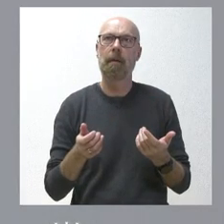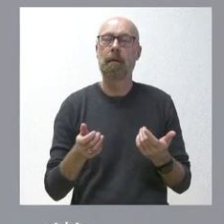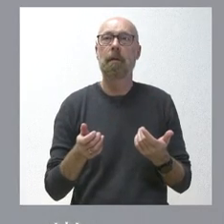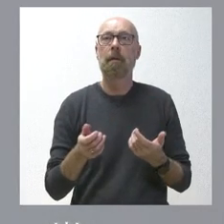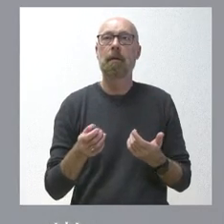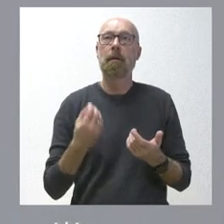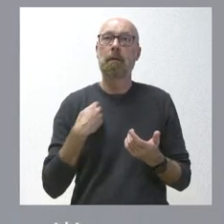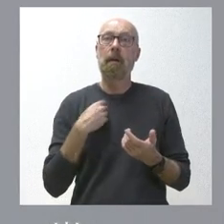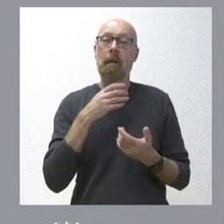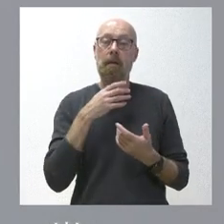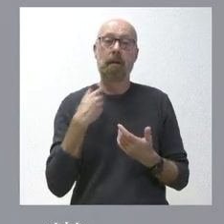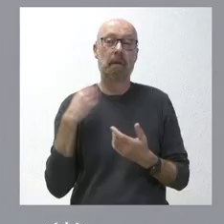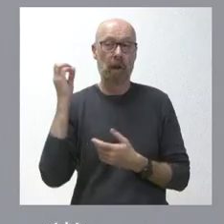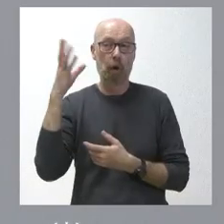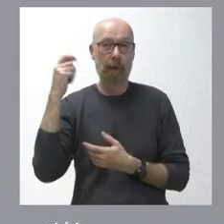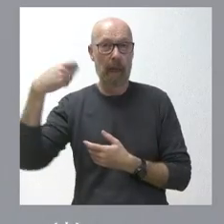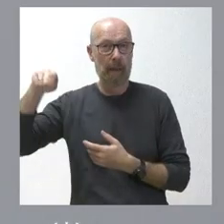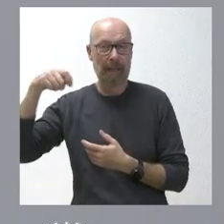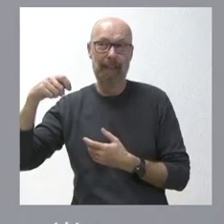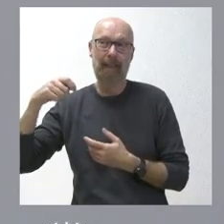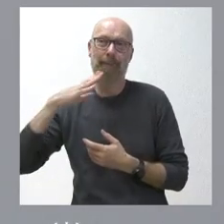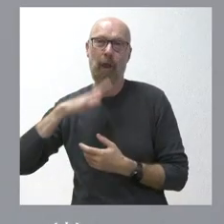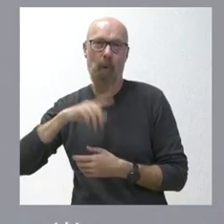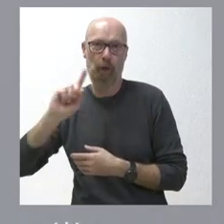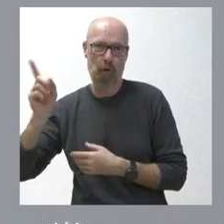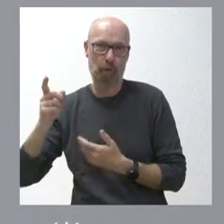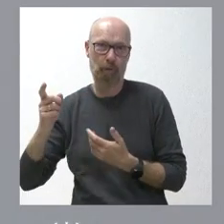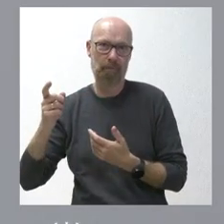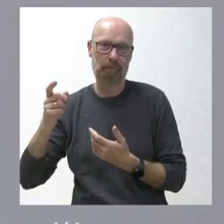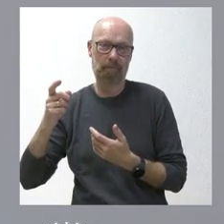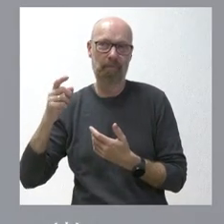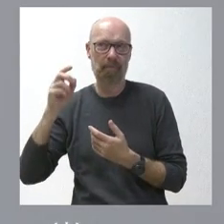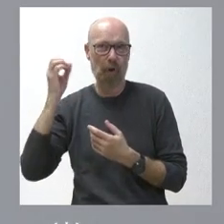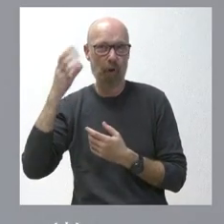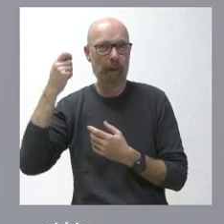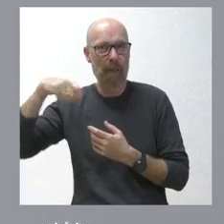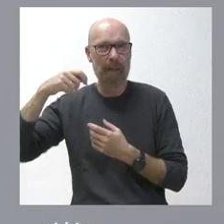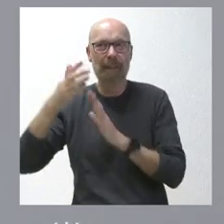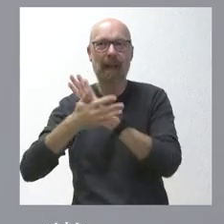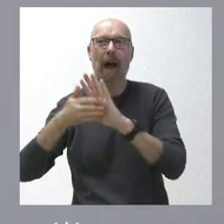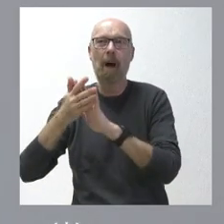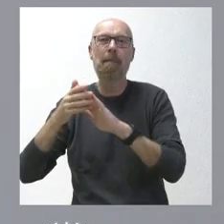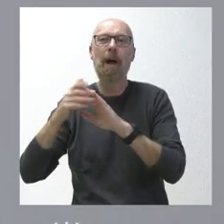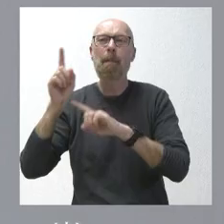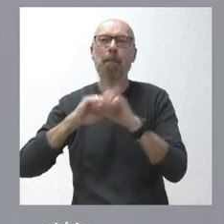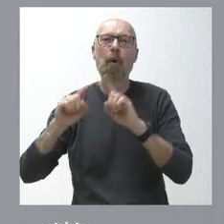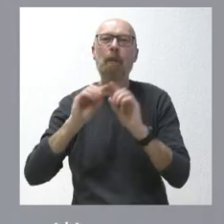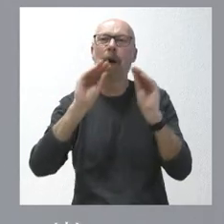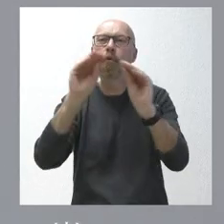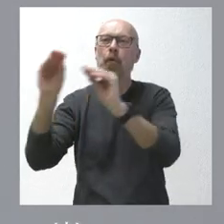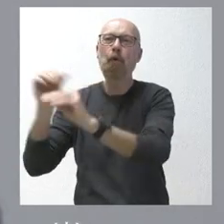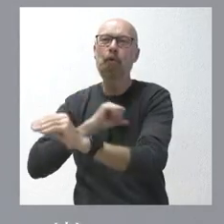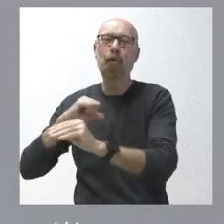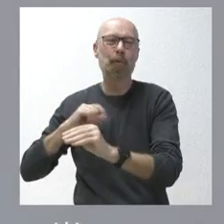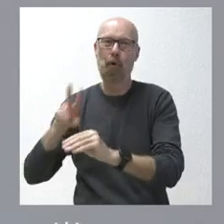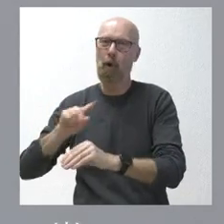contexto de una conferencia de presidentes, donde, lógicamente, no se habla de los problemas propios singulares de cada comunidad autónoma, sino